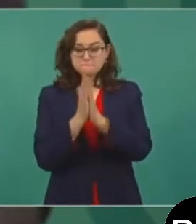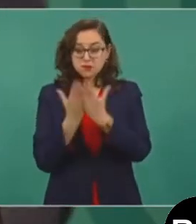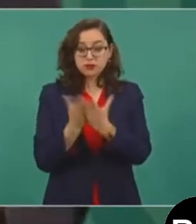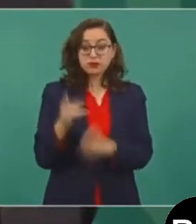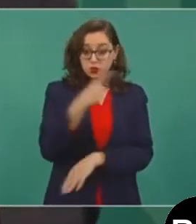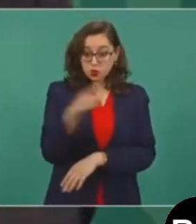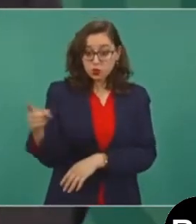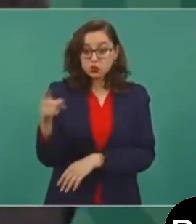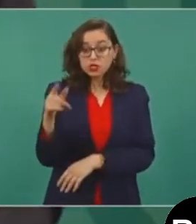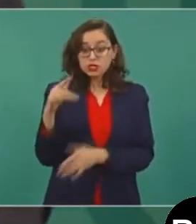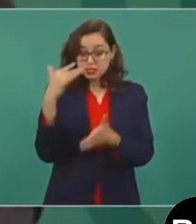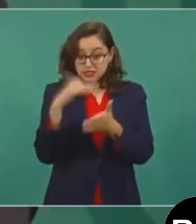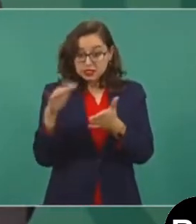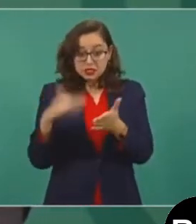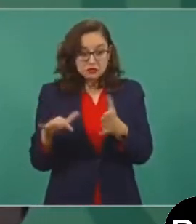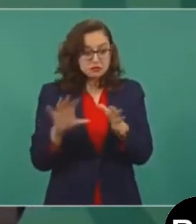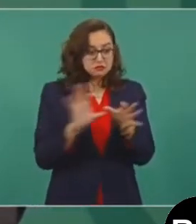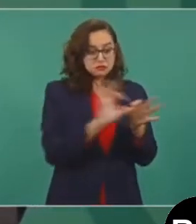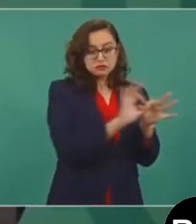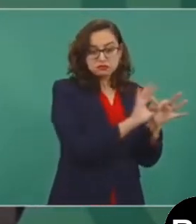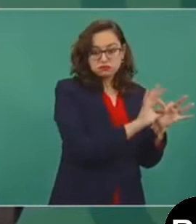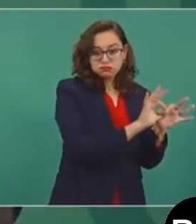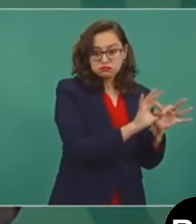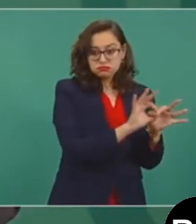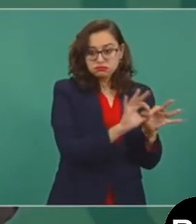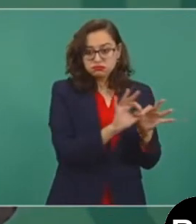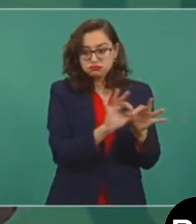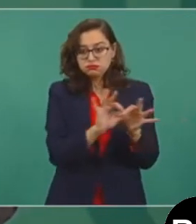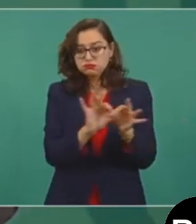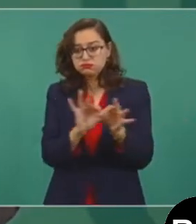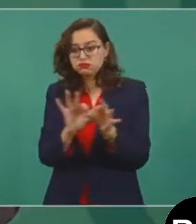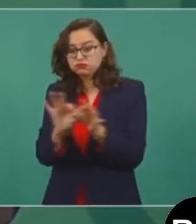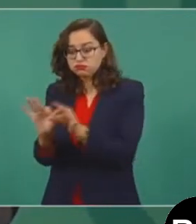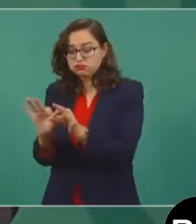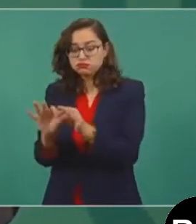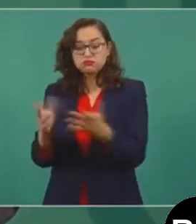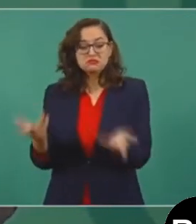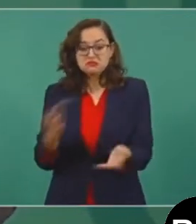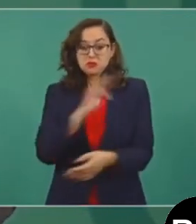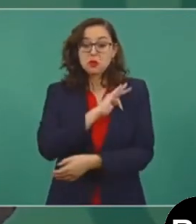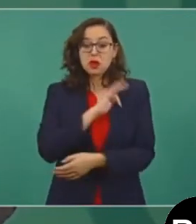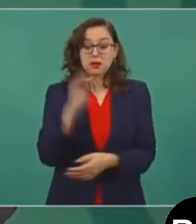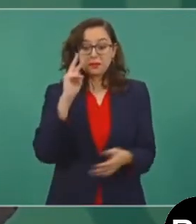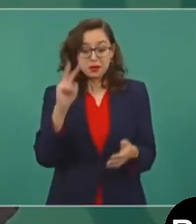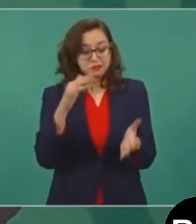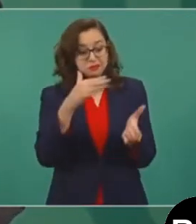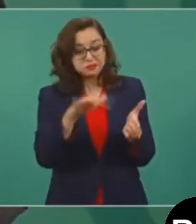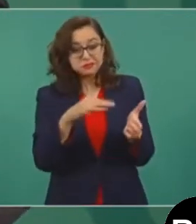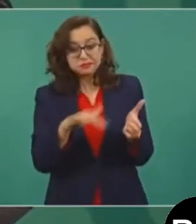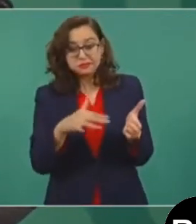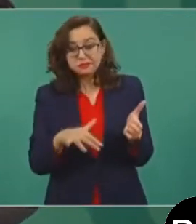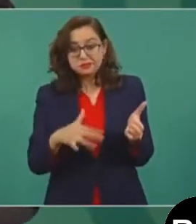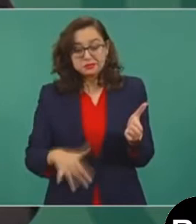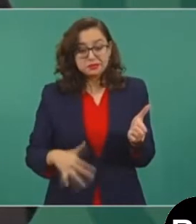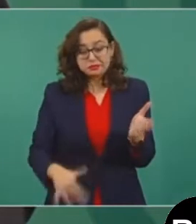qué pensaba hace 30 años y qué pienso ahora y se van a